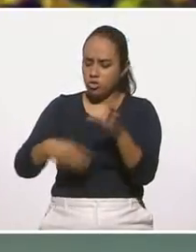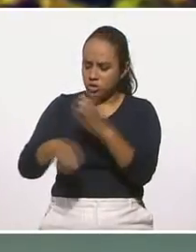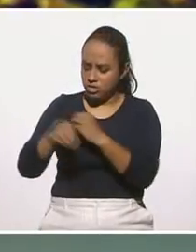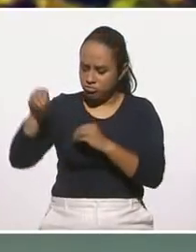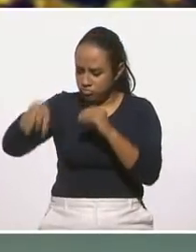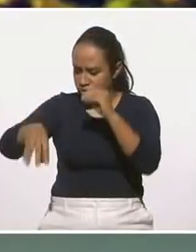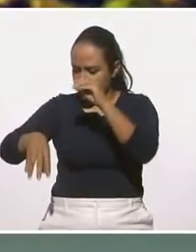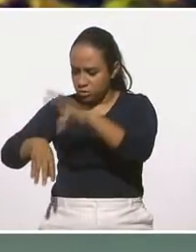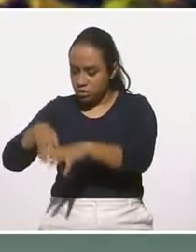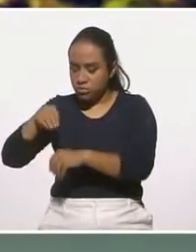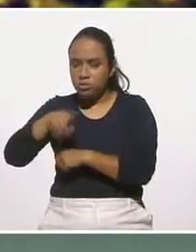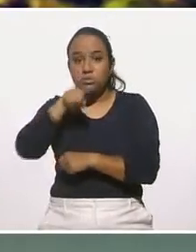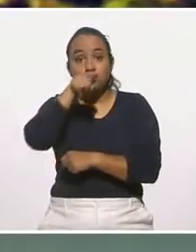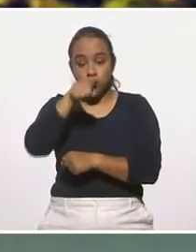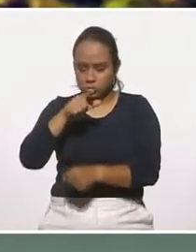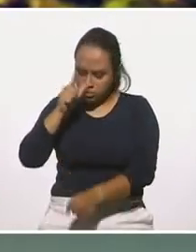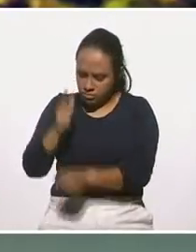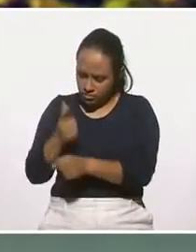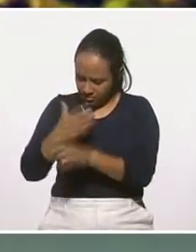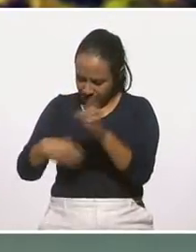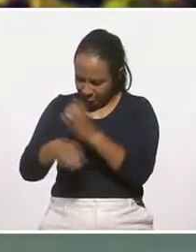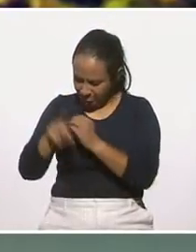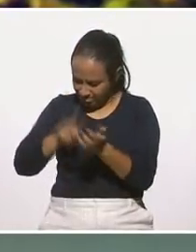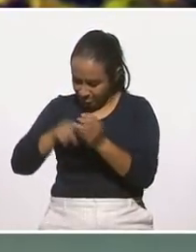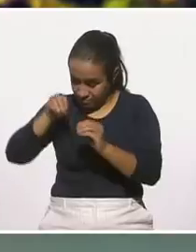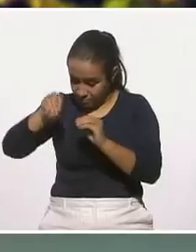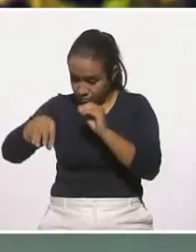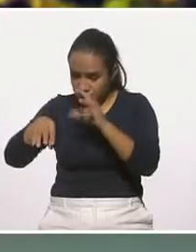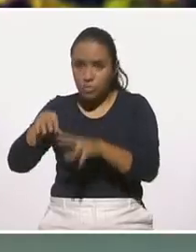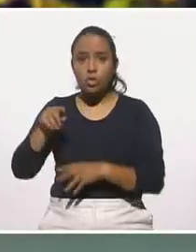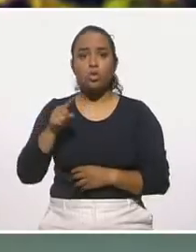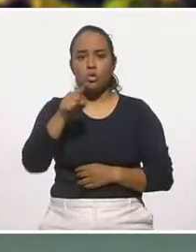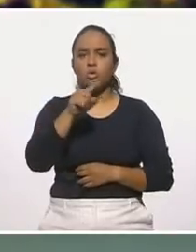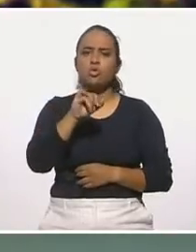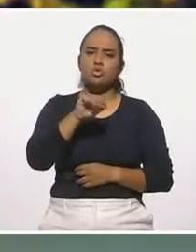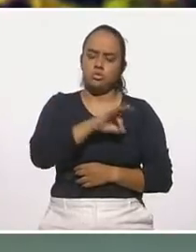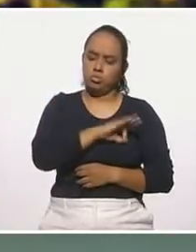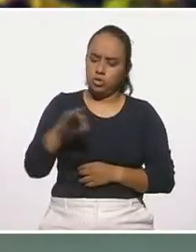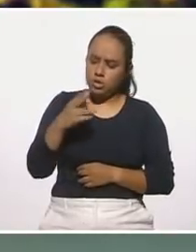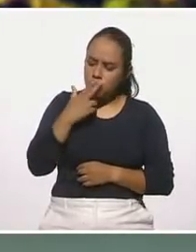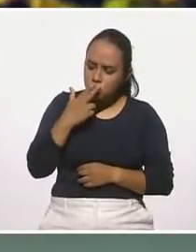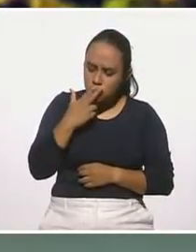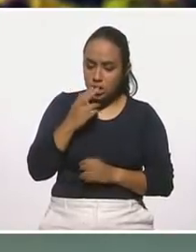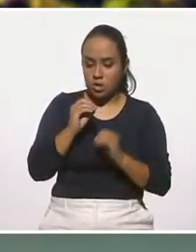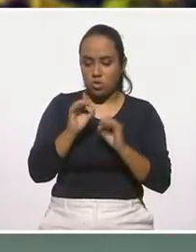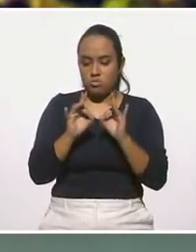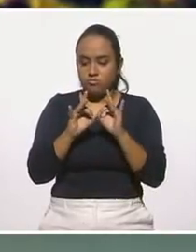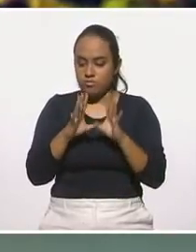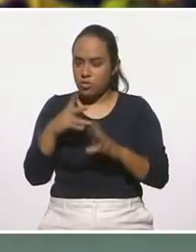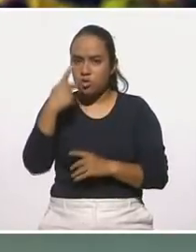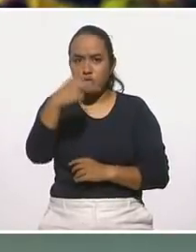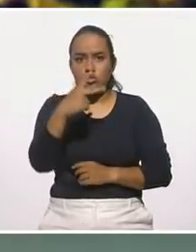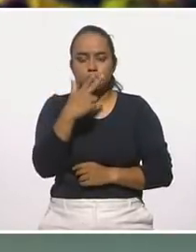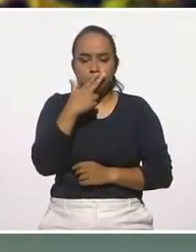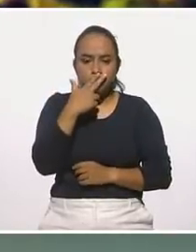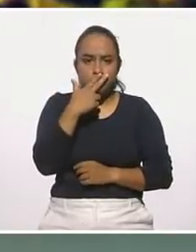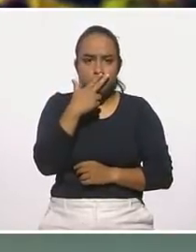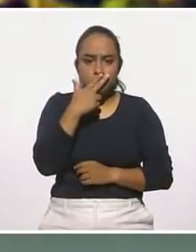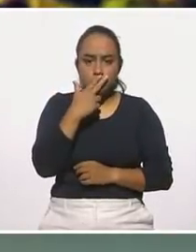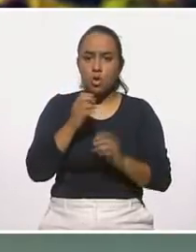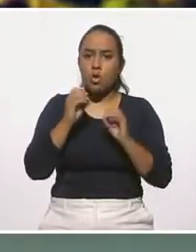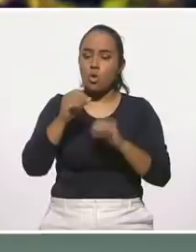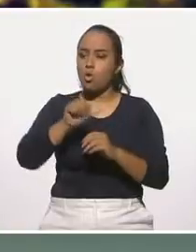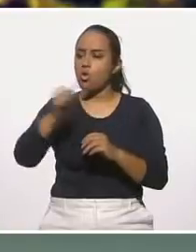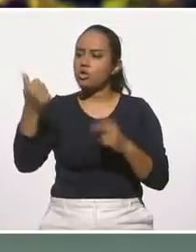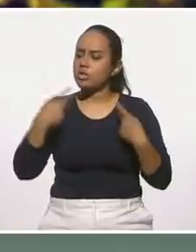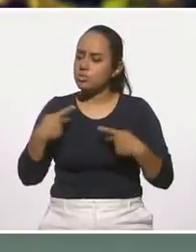y que identifiques de esas cosas que están ahí, cuáles puedes ocupar para qué situación que estés viviendo y cuáles puedes compartir